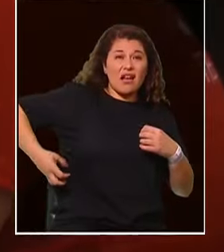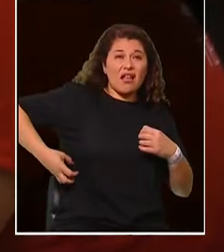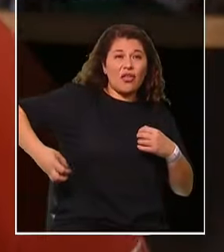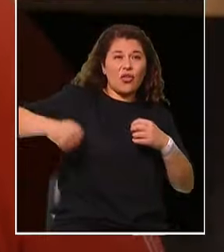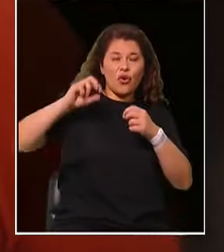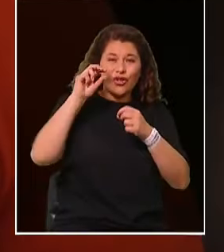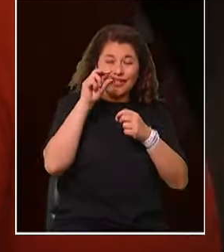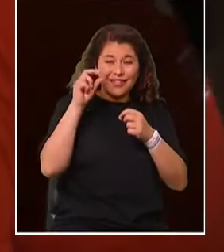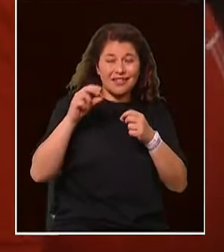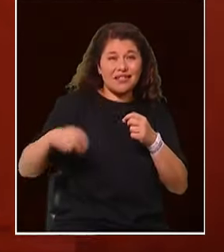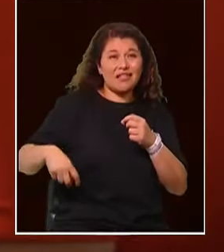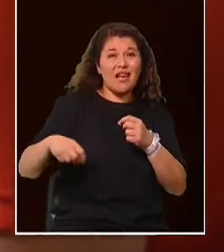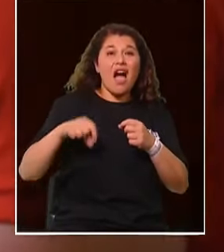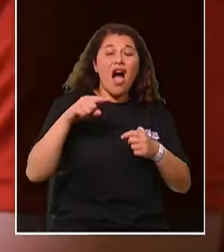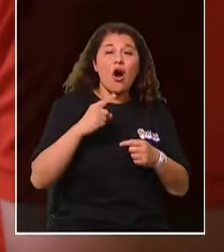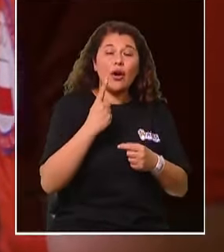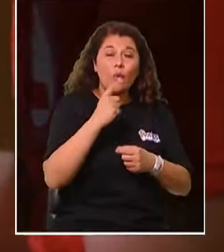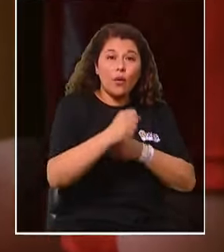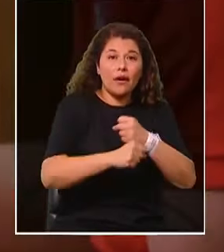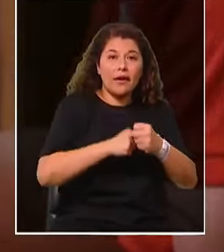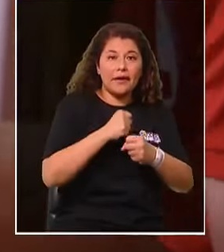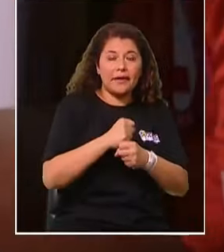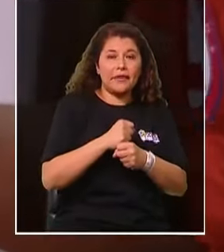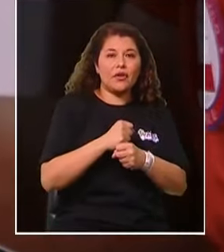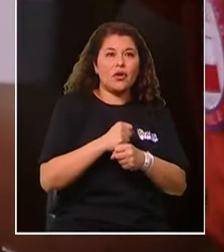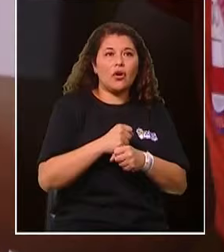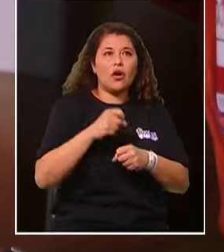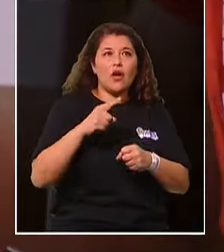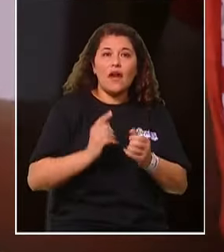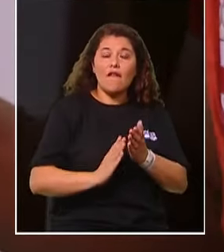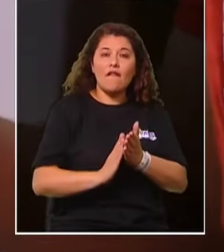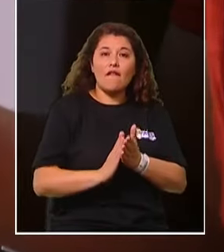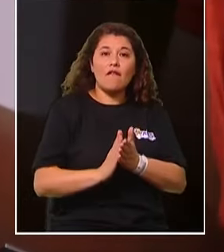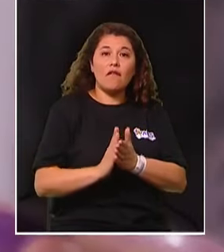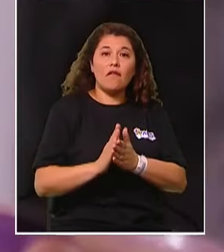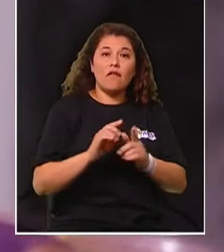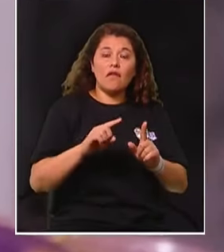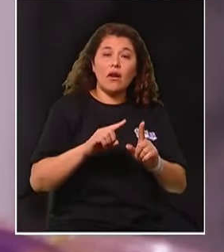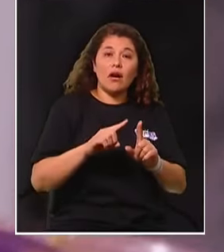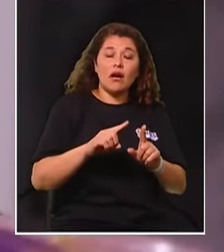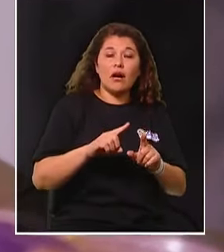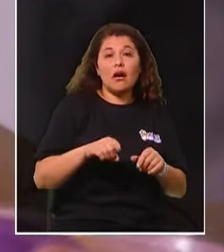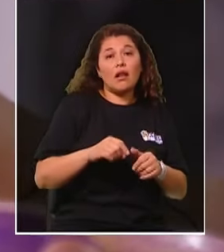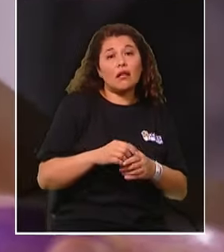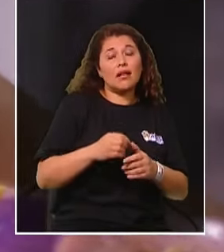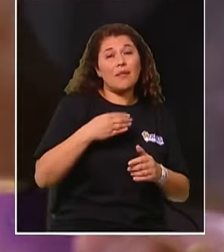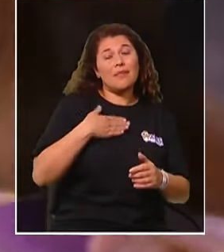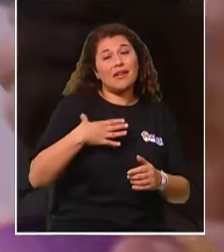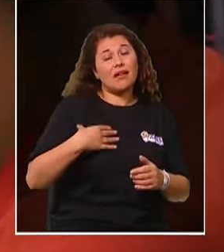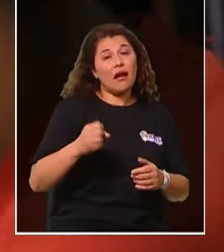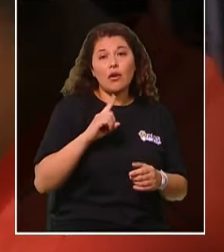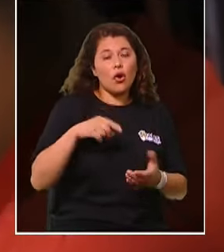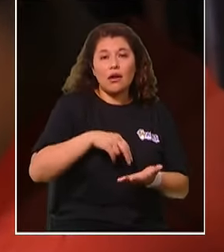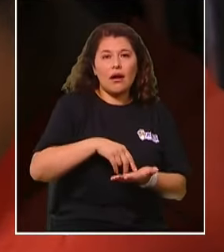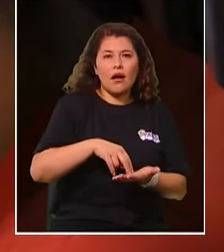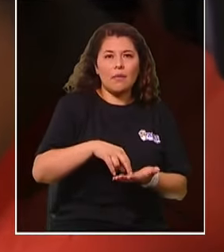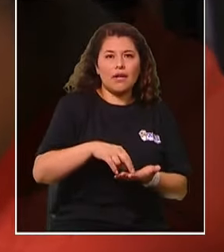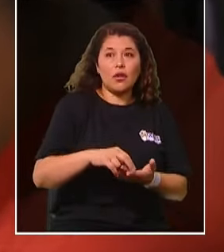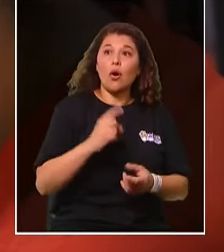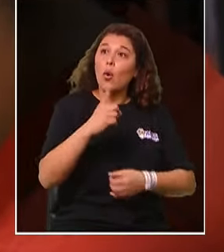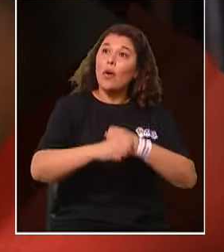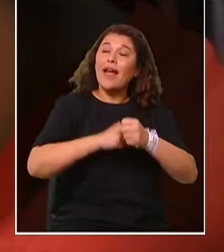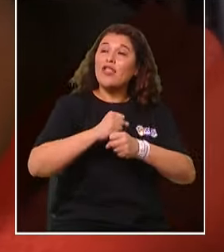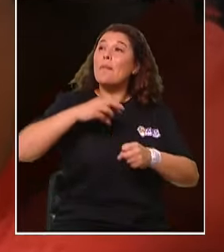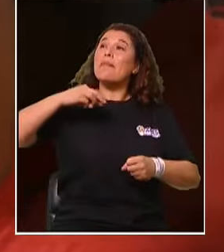Mi hija tiene un año y medio ahora. Y va al jardín. Entonces yo veo que niños de nueve meses están caminando. Mi hija no camina. Veo que niños de un año pesan